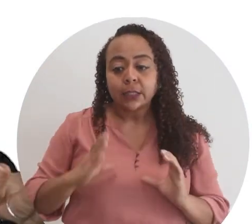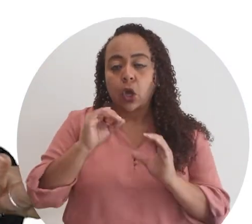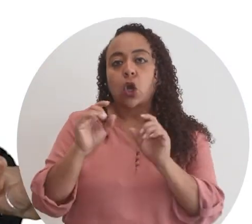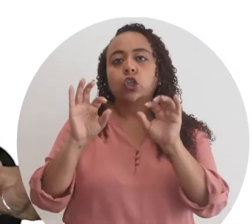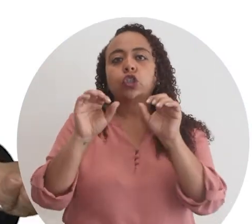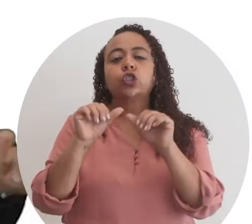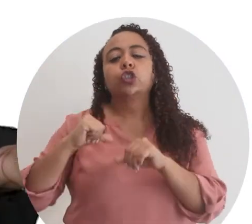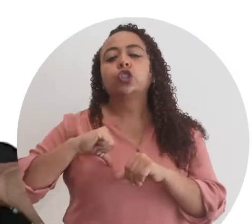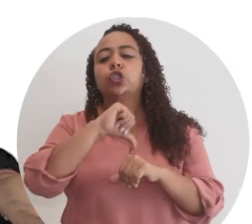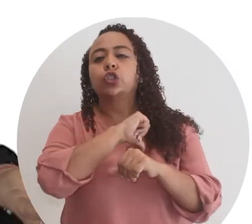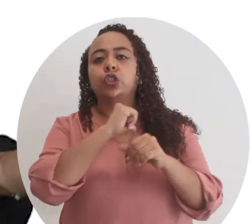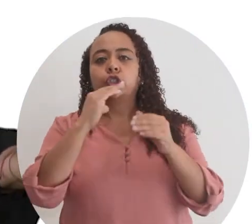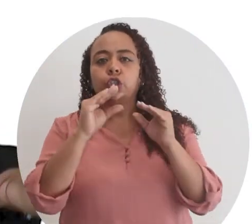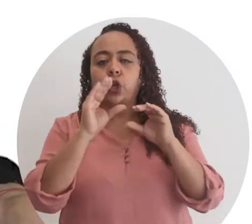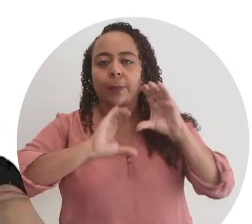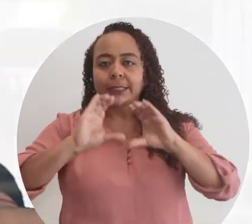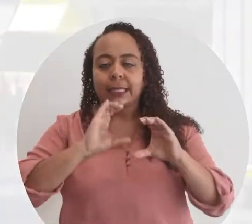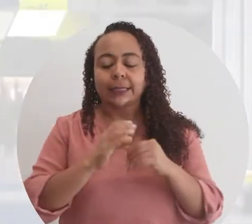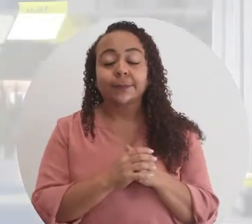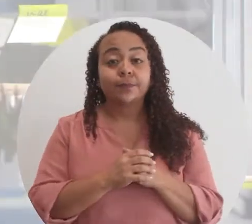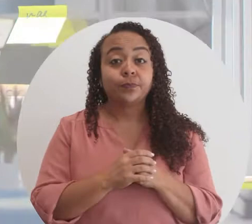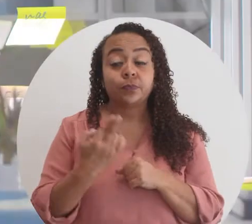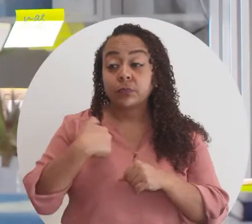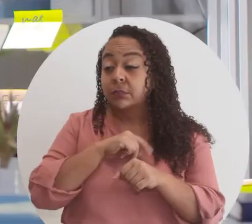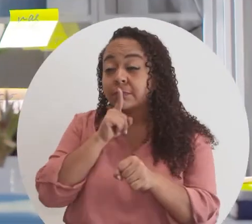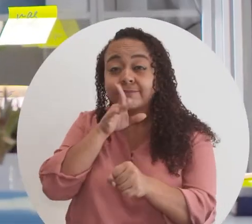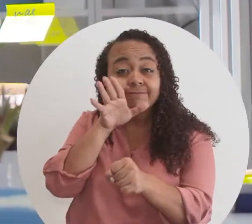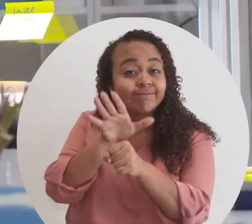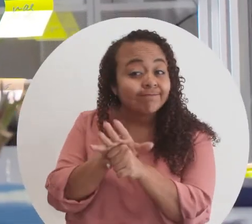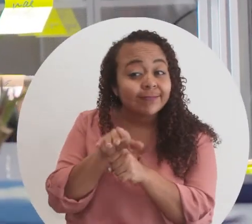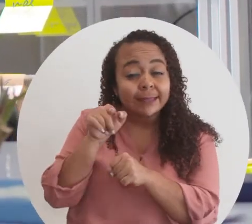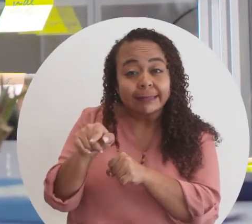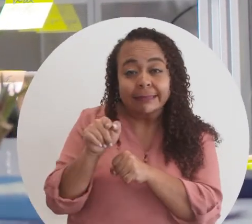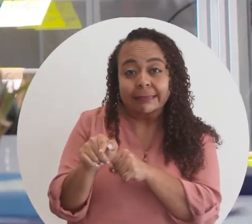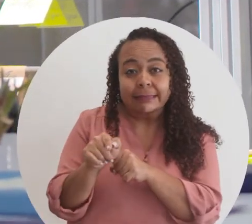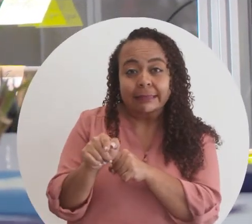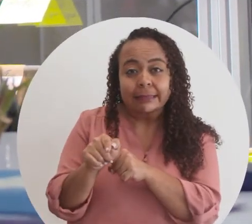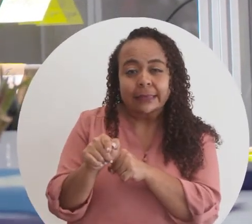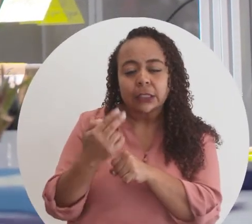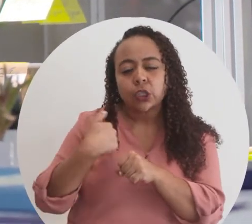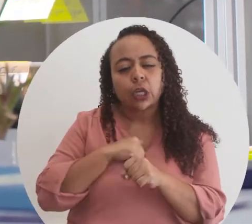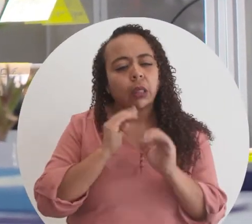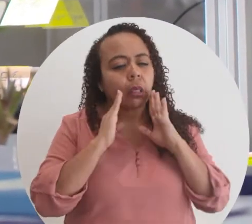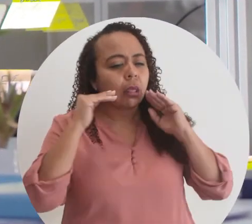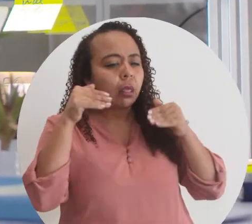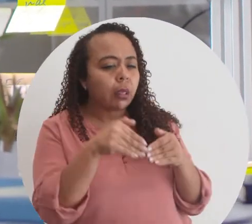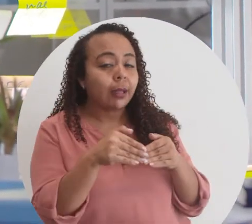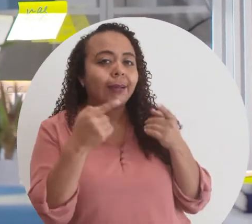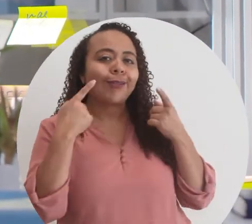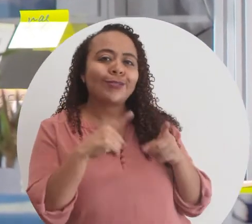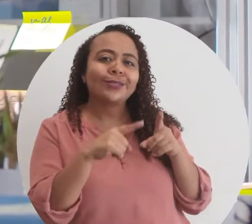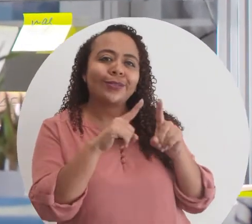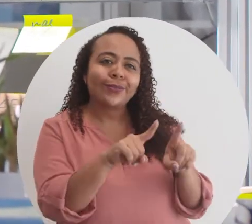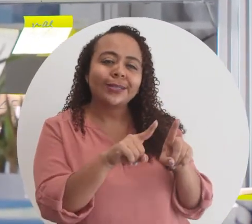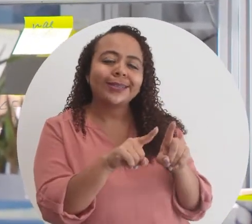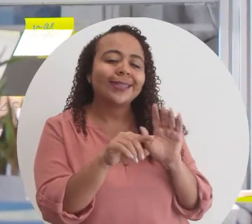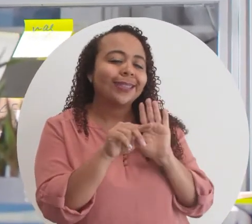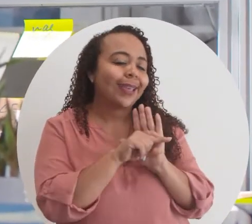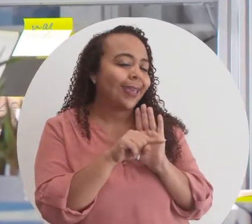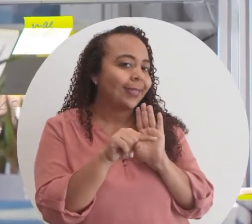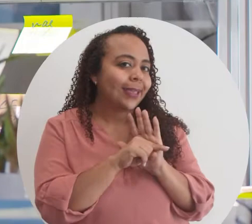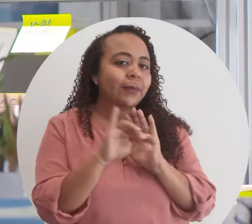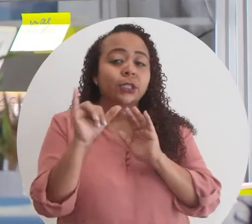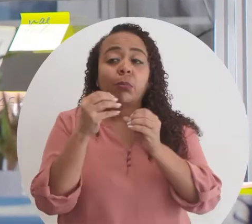nuestra clientela o socios y socias comerciales. Cuando no cumplimos con nuestros compromisos, nos enfocamos en las